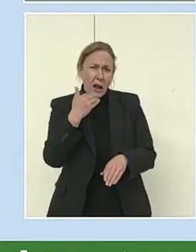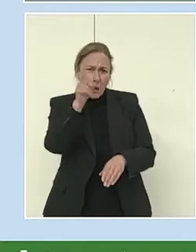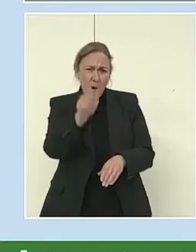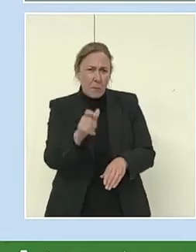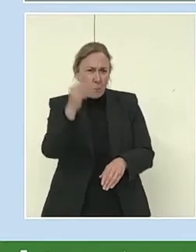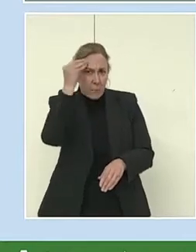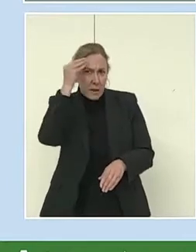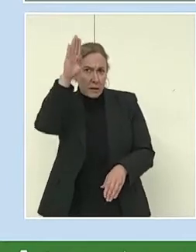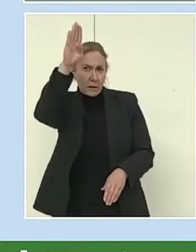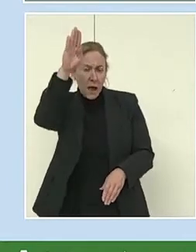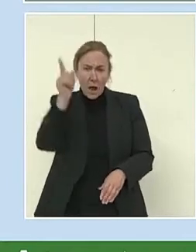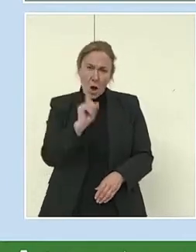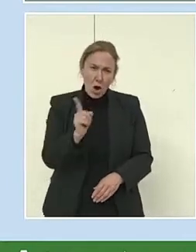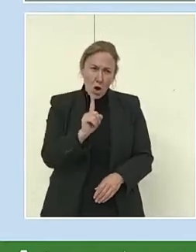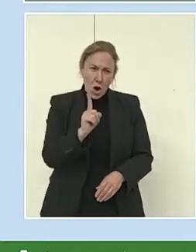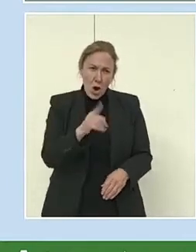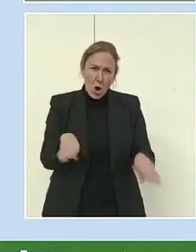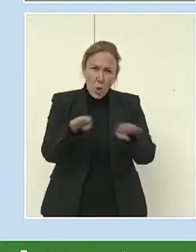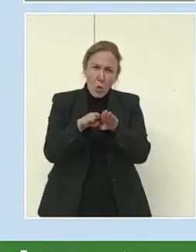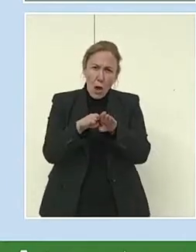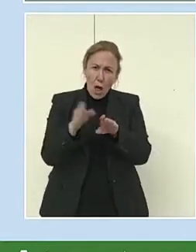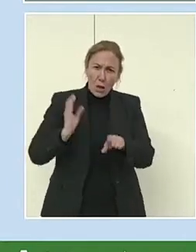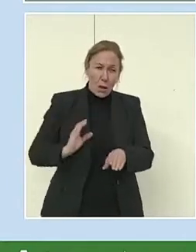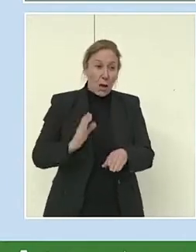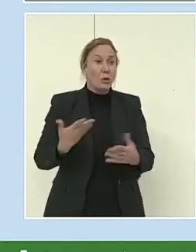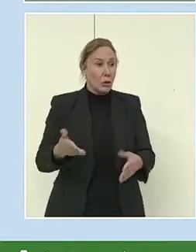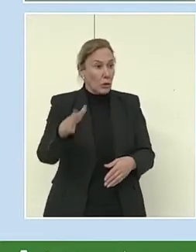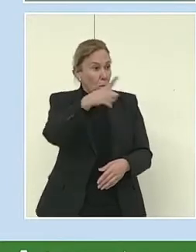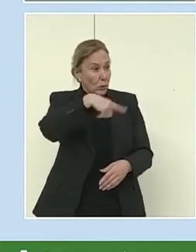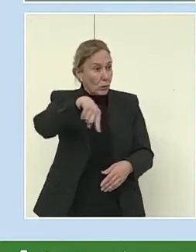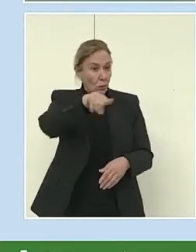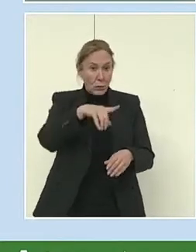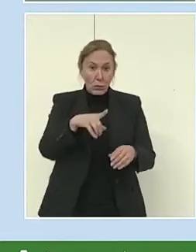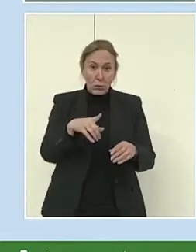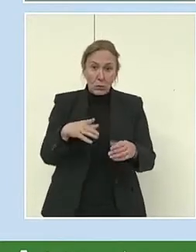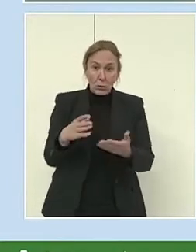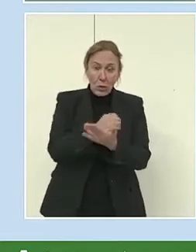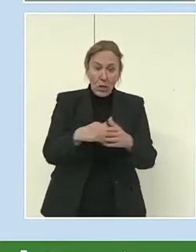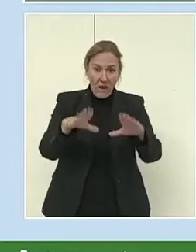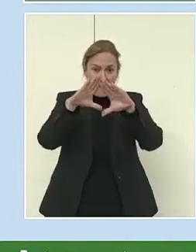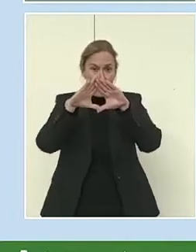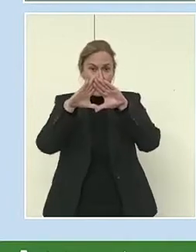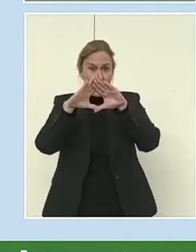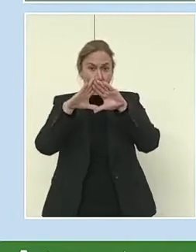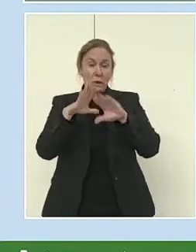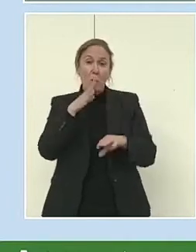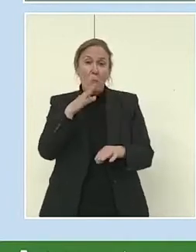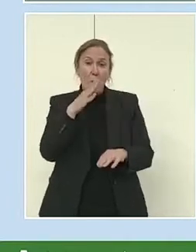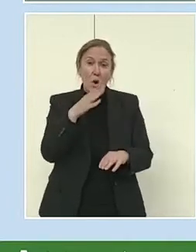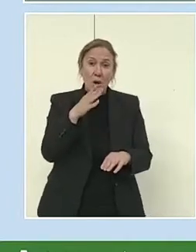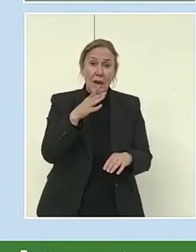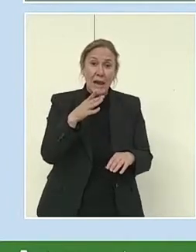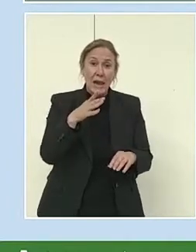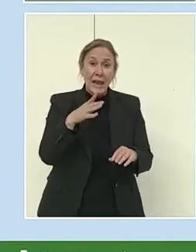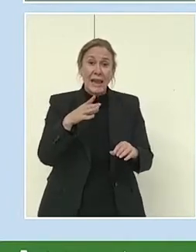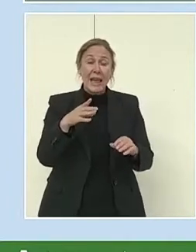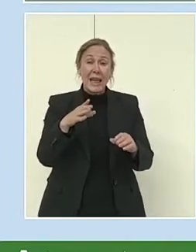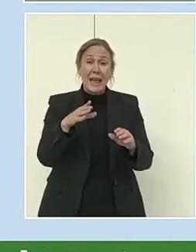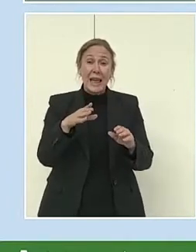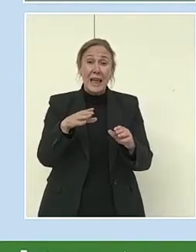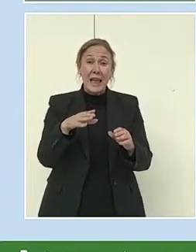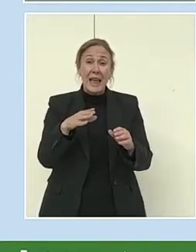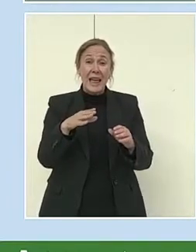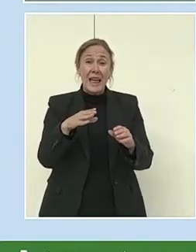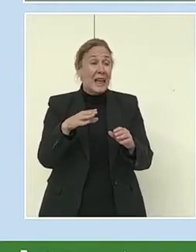¿Vale? Pues todas ustedes son feministas. Porque según la Real Academia de la Lengua, el feminismo es el